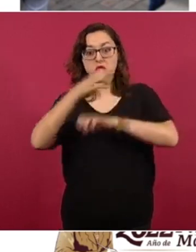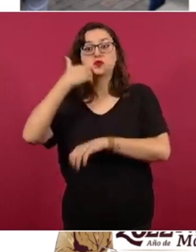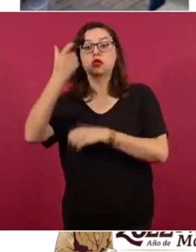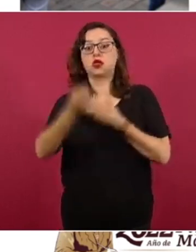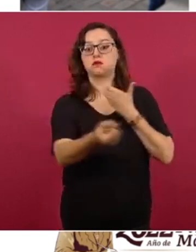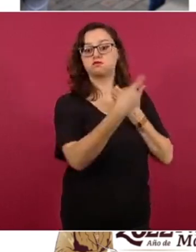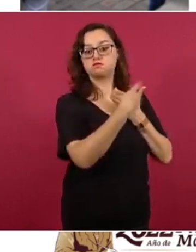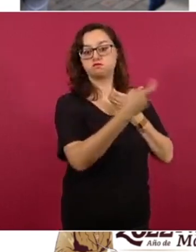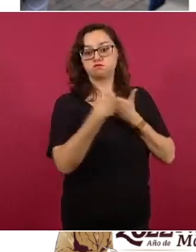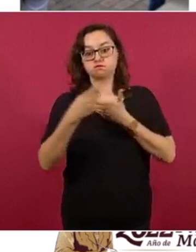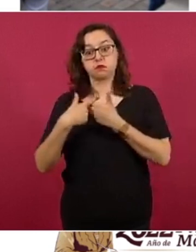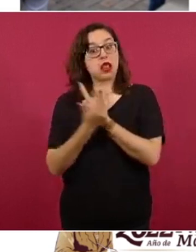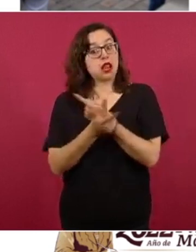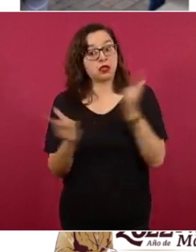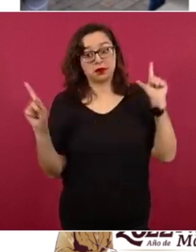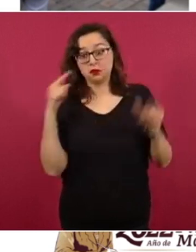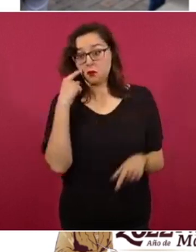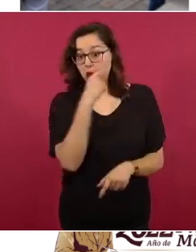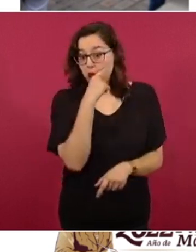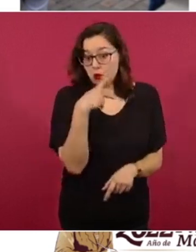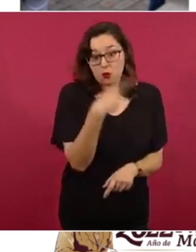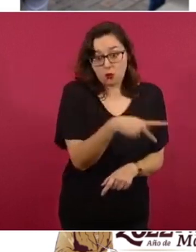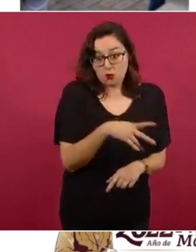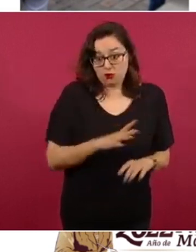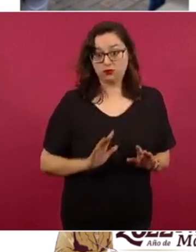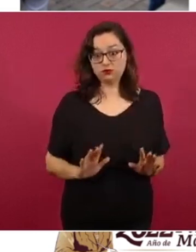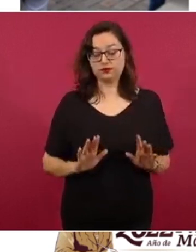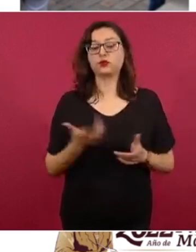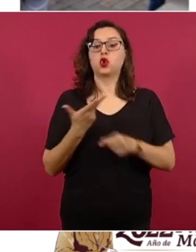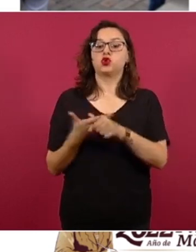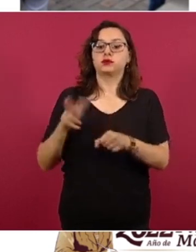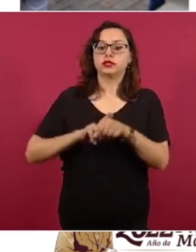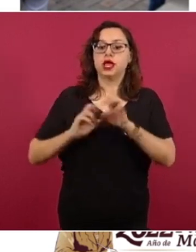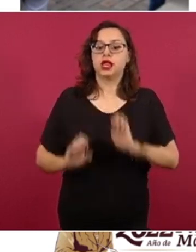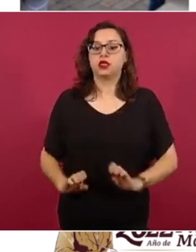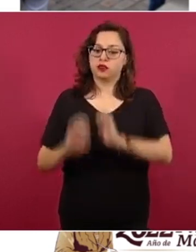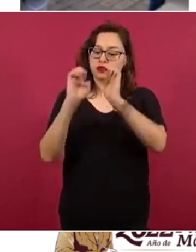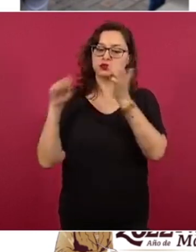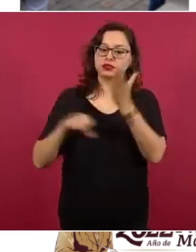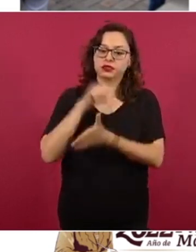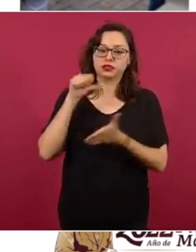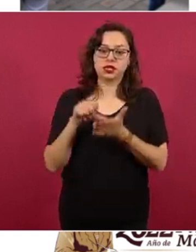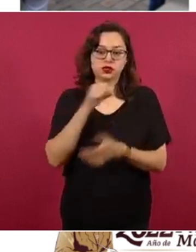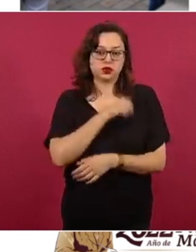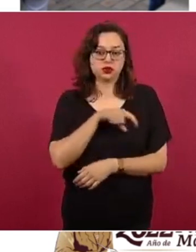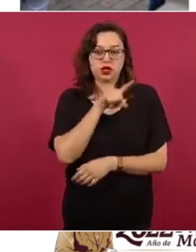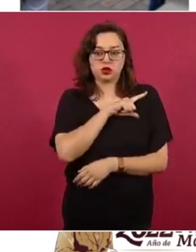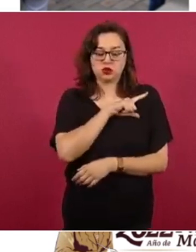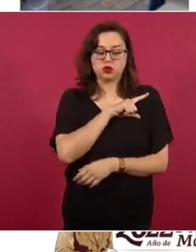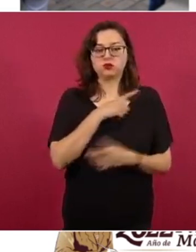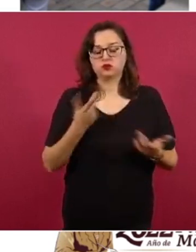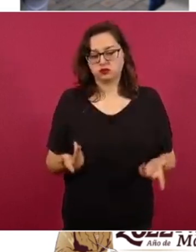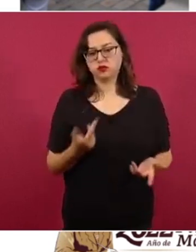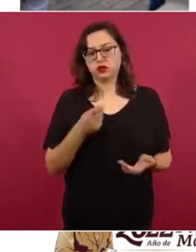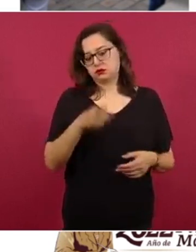estatales. Se trata de las instalaciones, los hospitales, los centros de salud, de las secretarías de